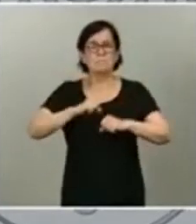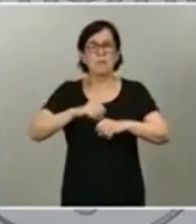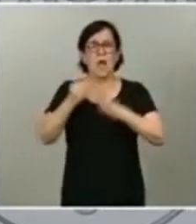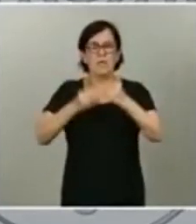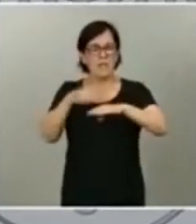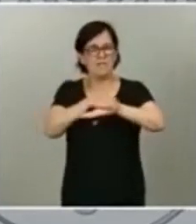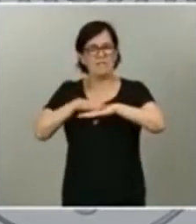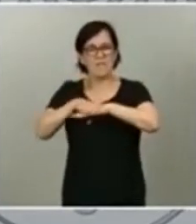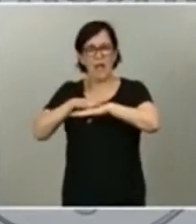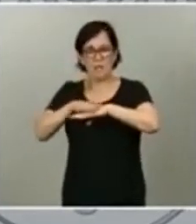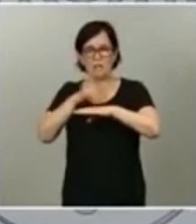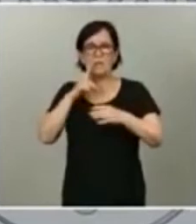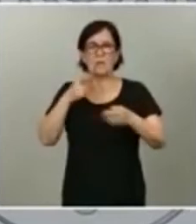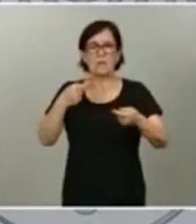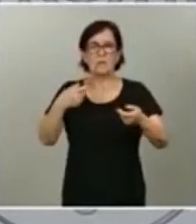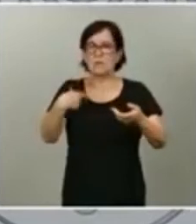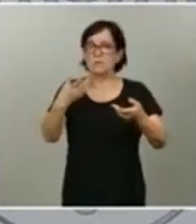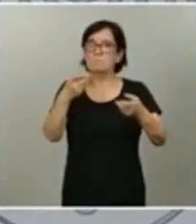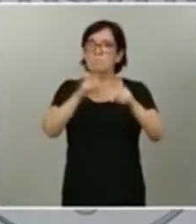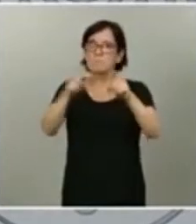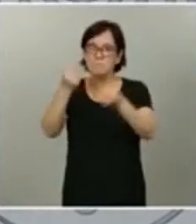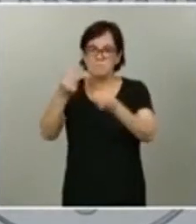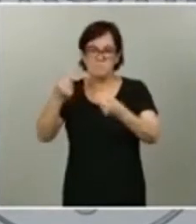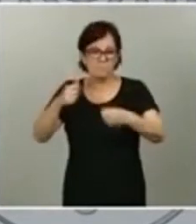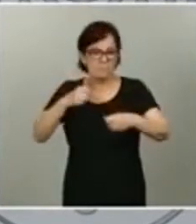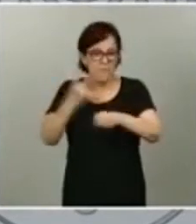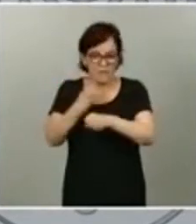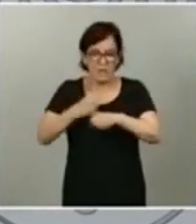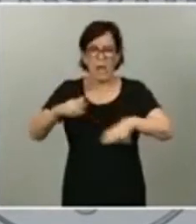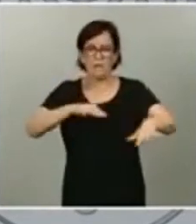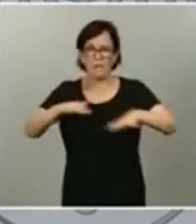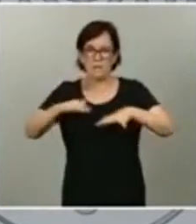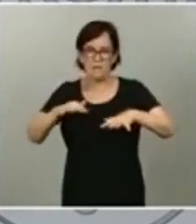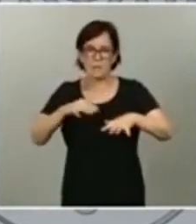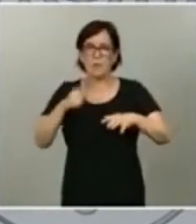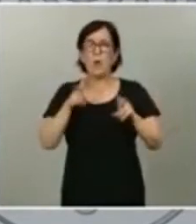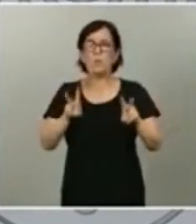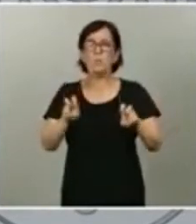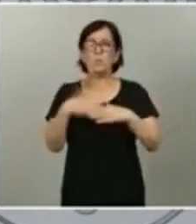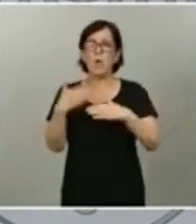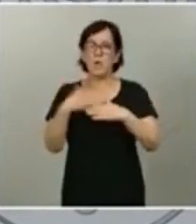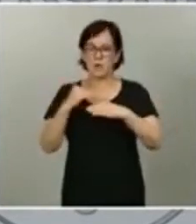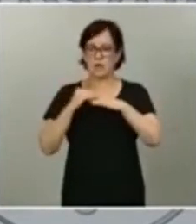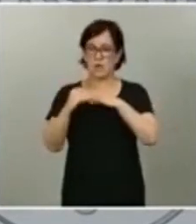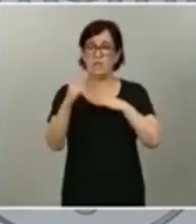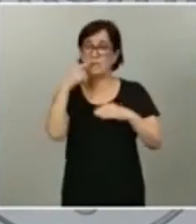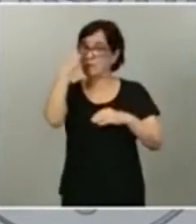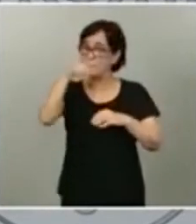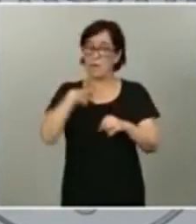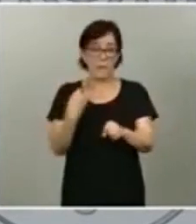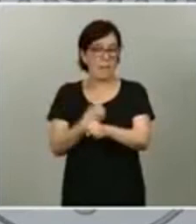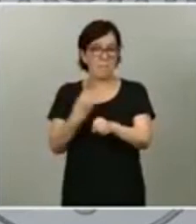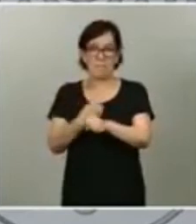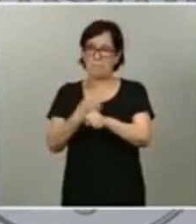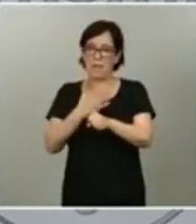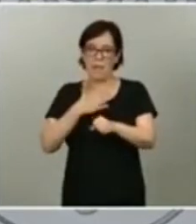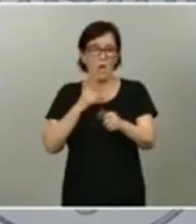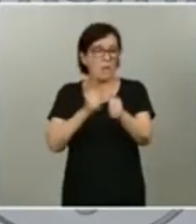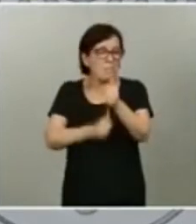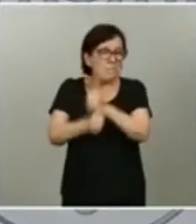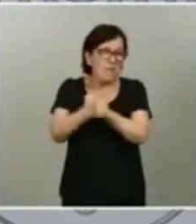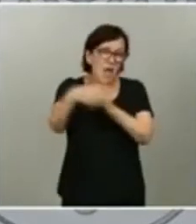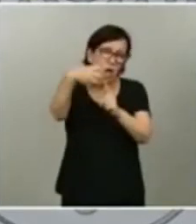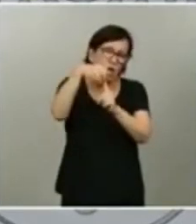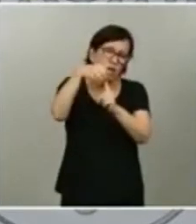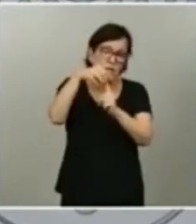mercado laboral dinámico, moderno y estable. Saben que el empleo es nuestra prioridad y estamos convencidos